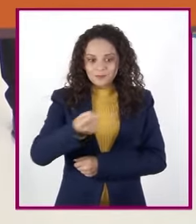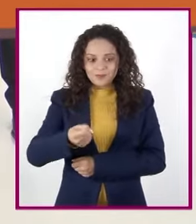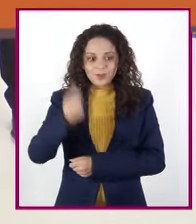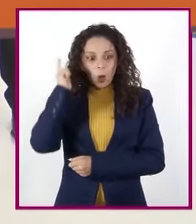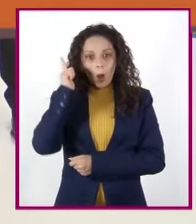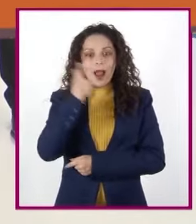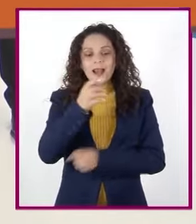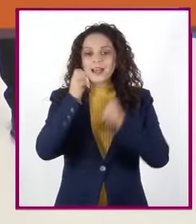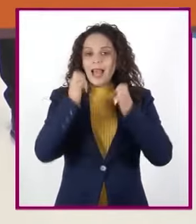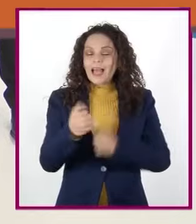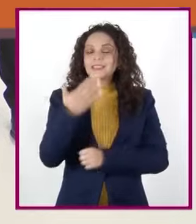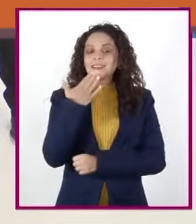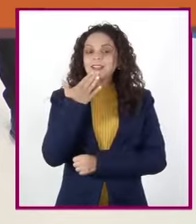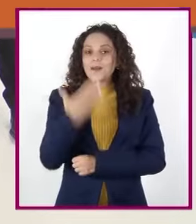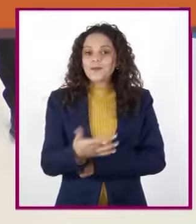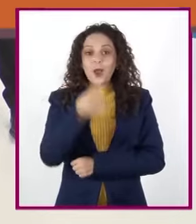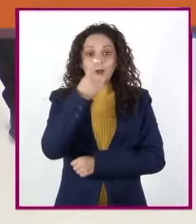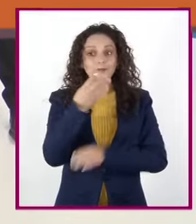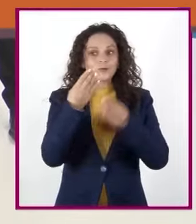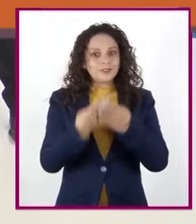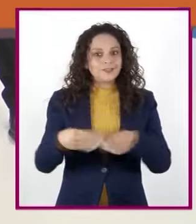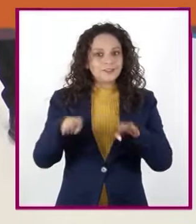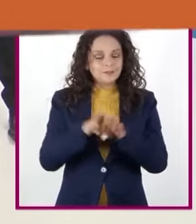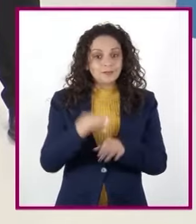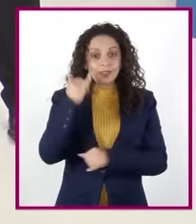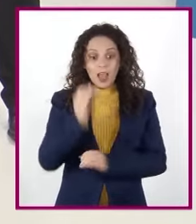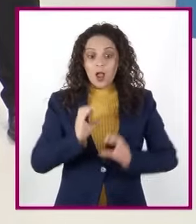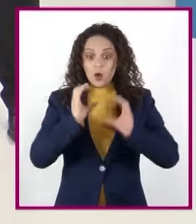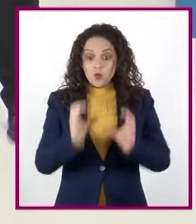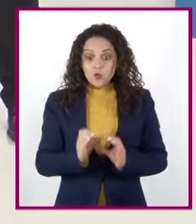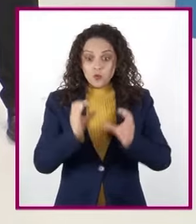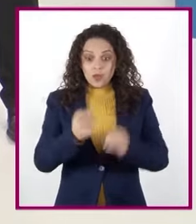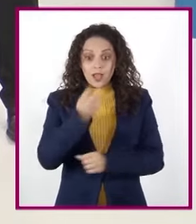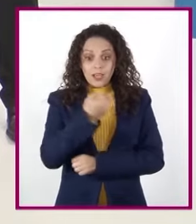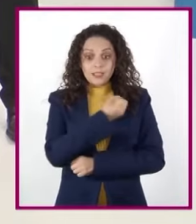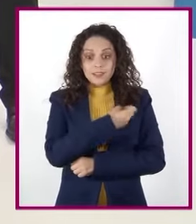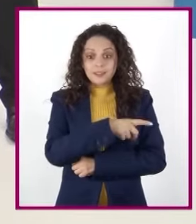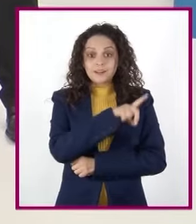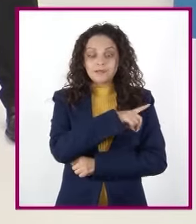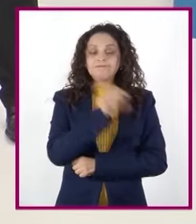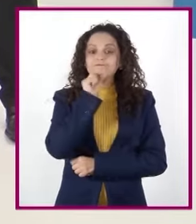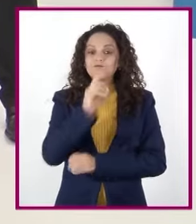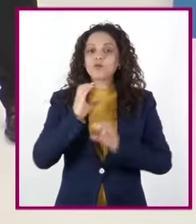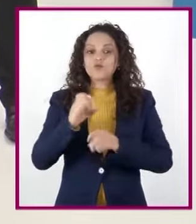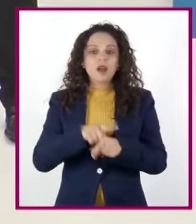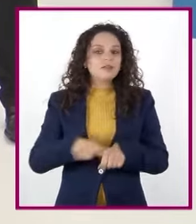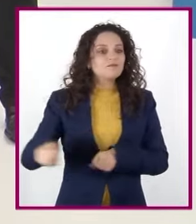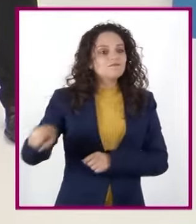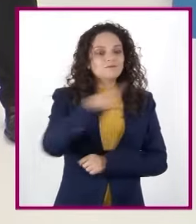maravilla en sus casas y no olviden que al tomar estas medidas de higiene, también cuidamos a los demás.